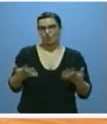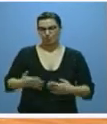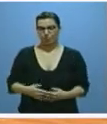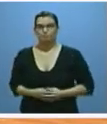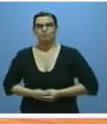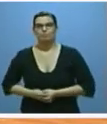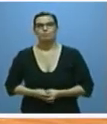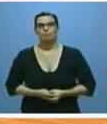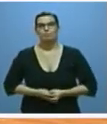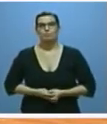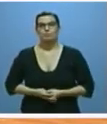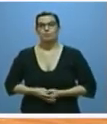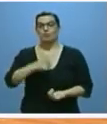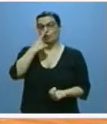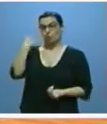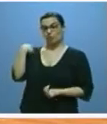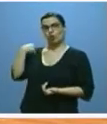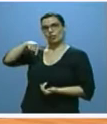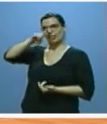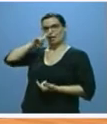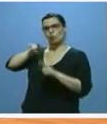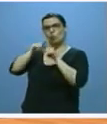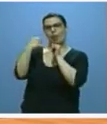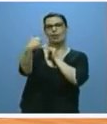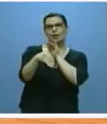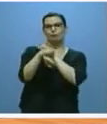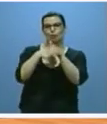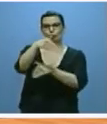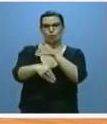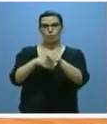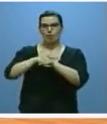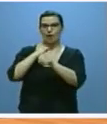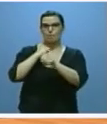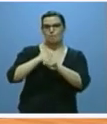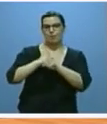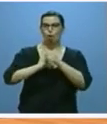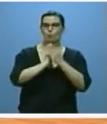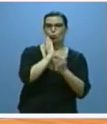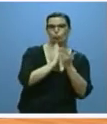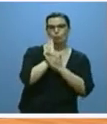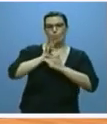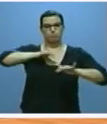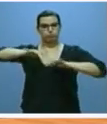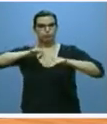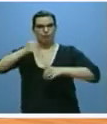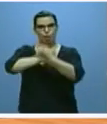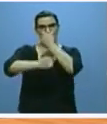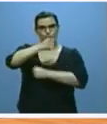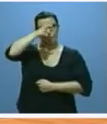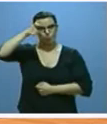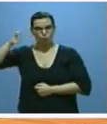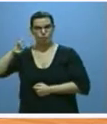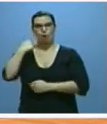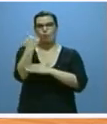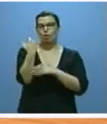Mantiene la orientación dada en 2016 hacia un empleo más productivo y dinamizador de la economía local apoyando sectores como el